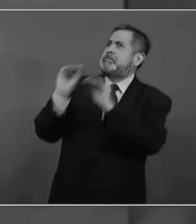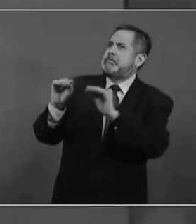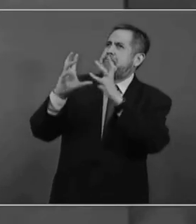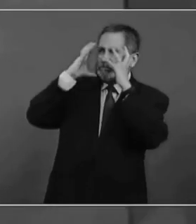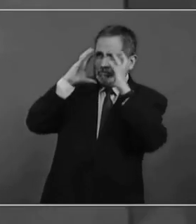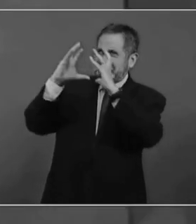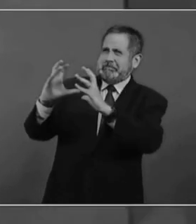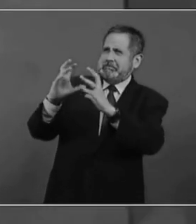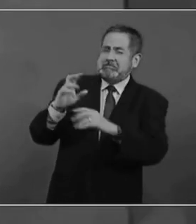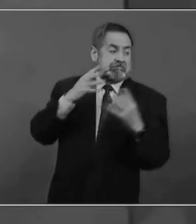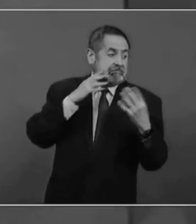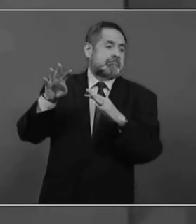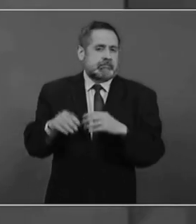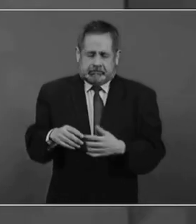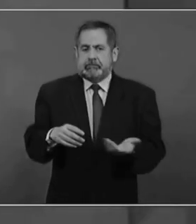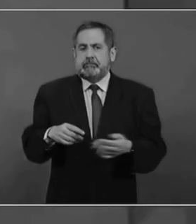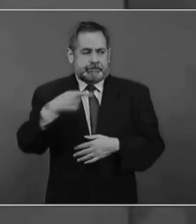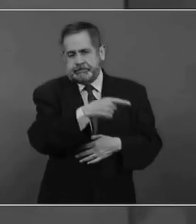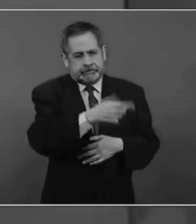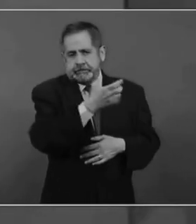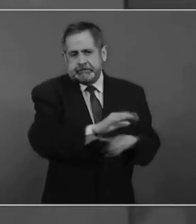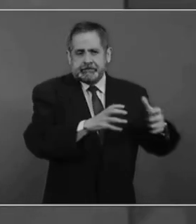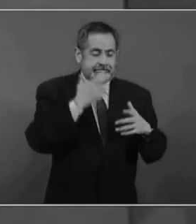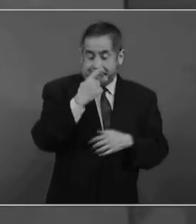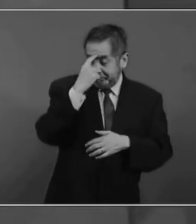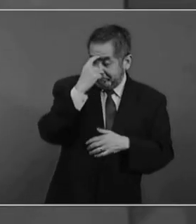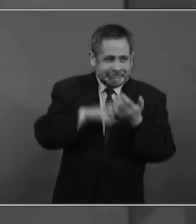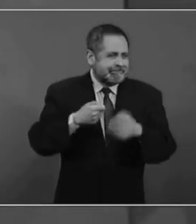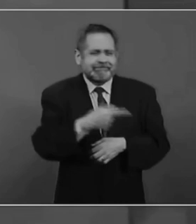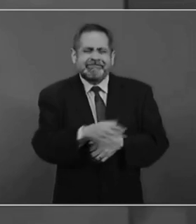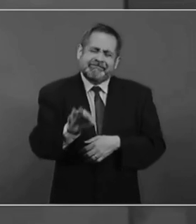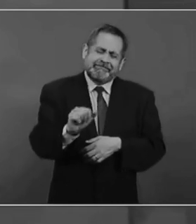autoritarios, fascistas.